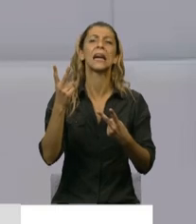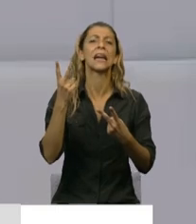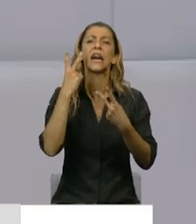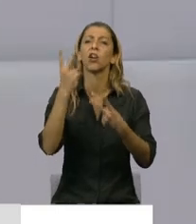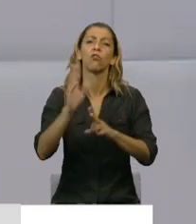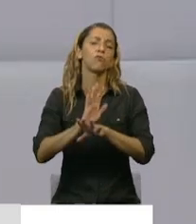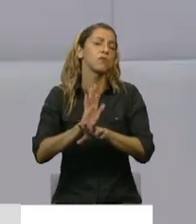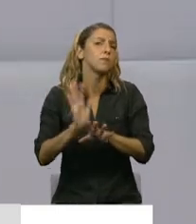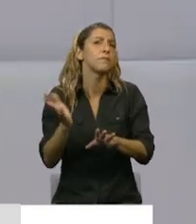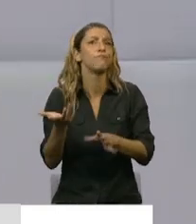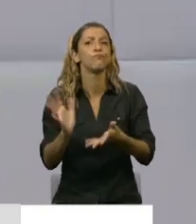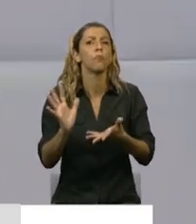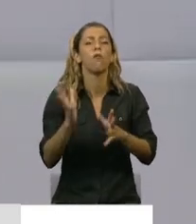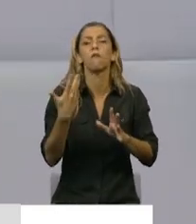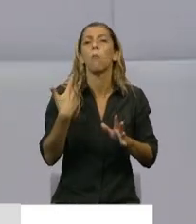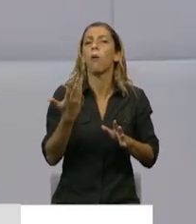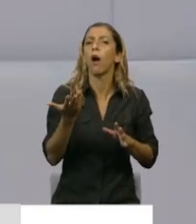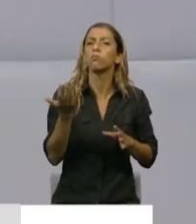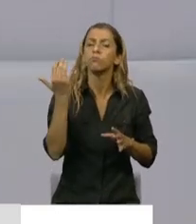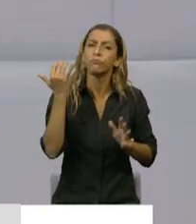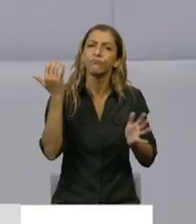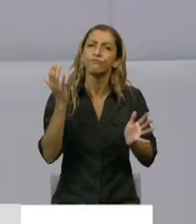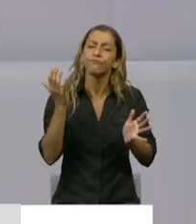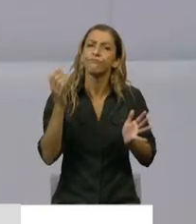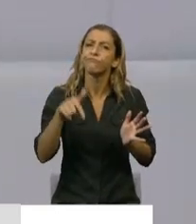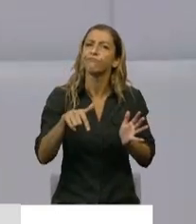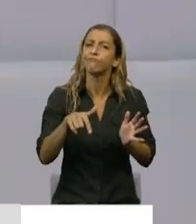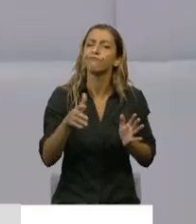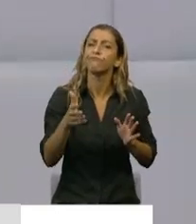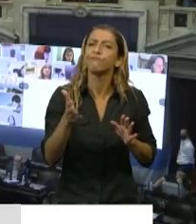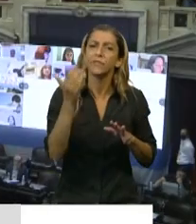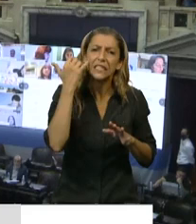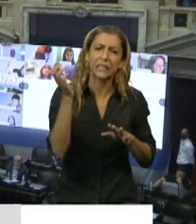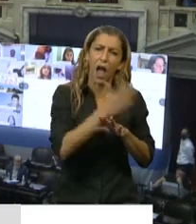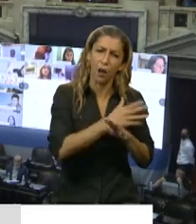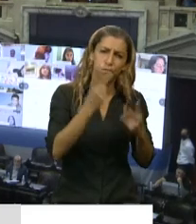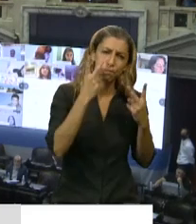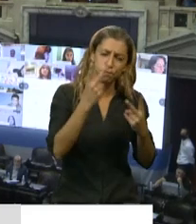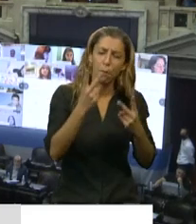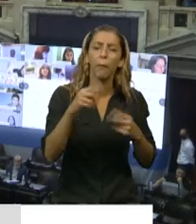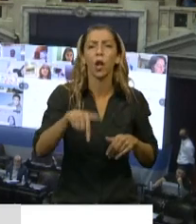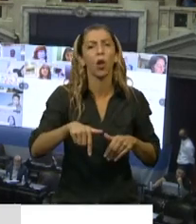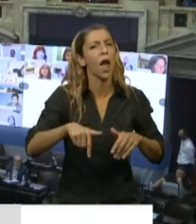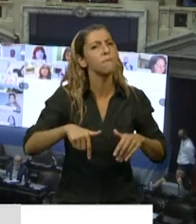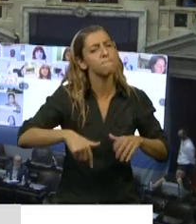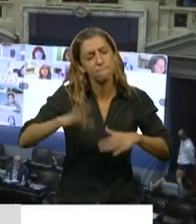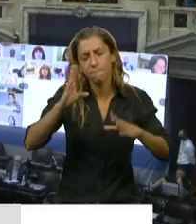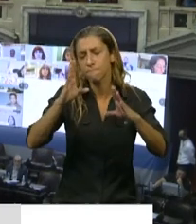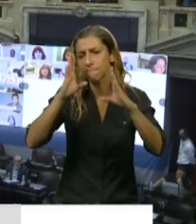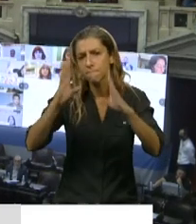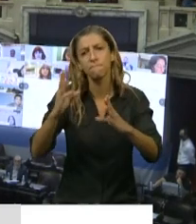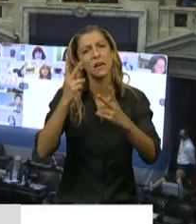extensión o la ampliación de un reconocimiento a un conjunto de